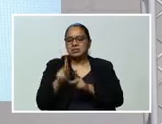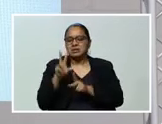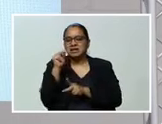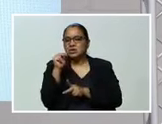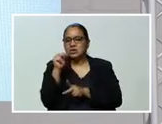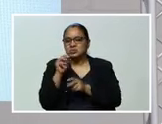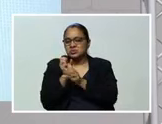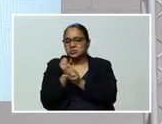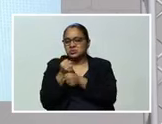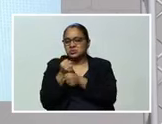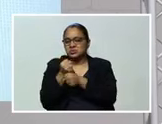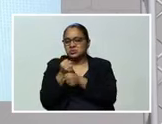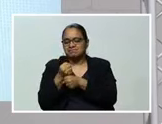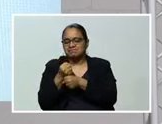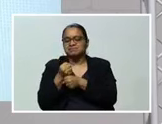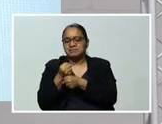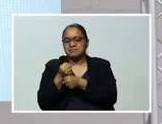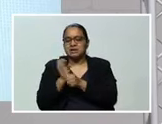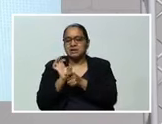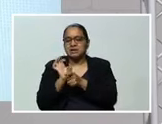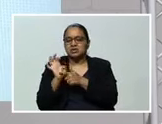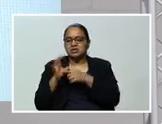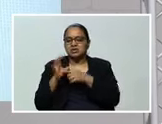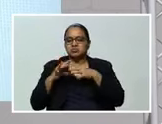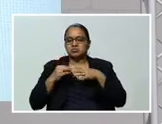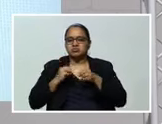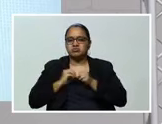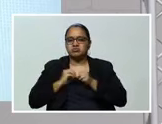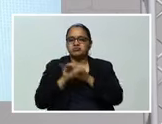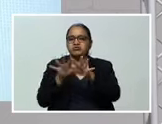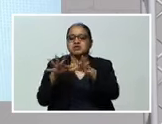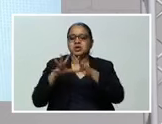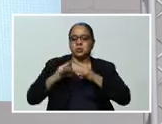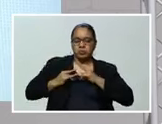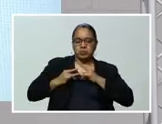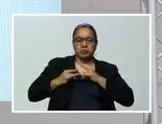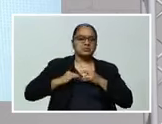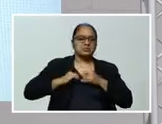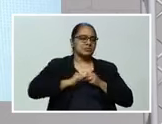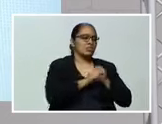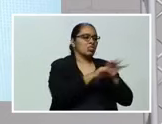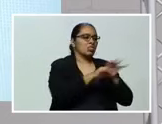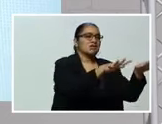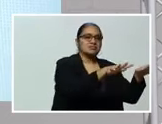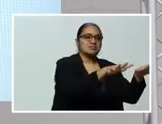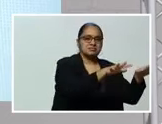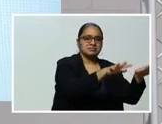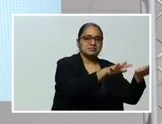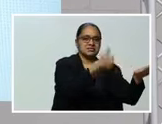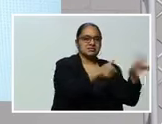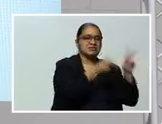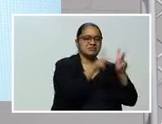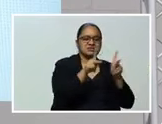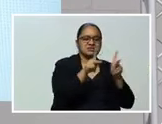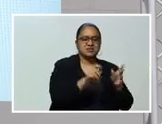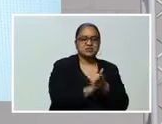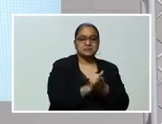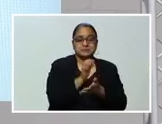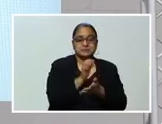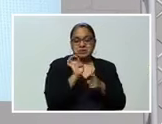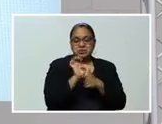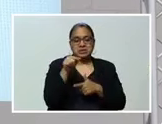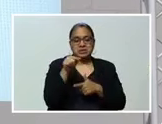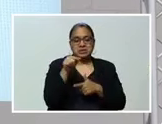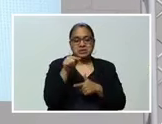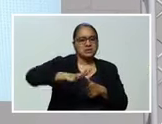no siga las medidas de bioseguridad Puede contaminar a muchas más Puede contagiar a muchas más De tal manera que Estamos hablando de una zona